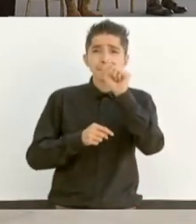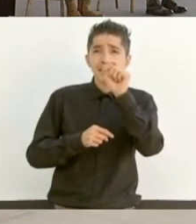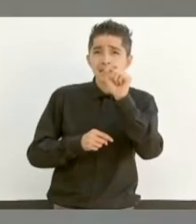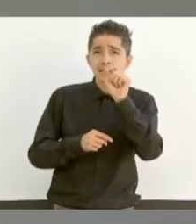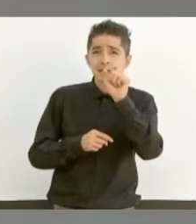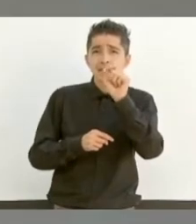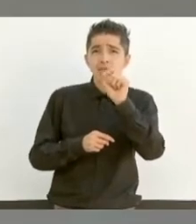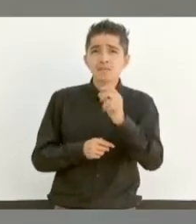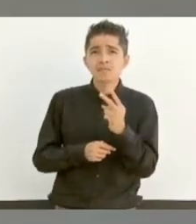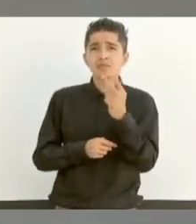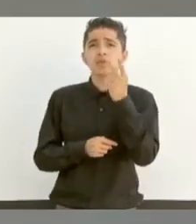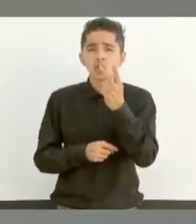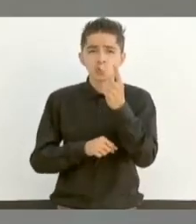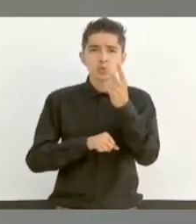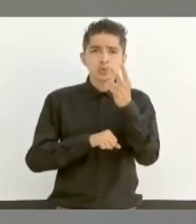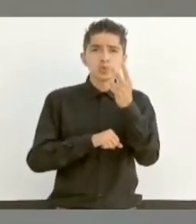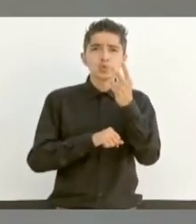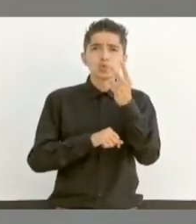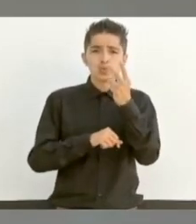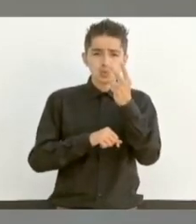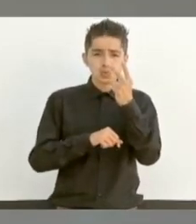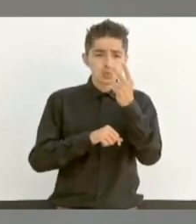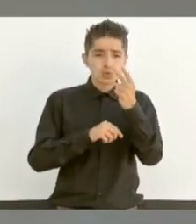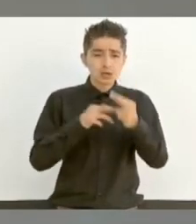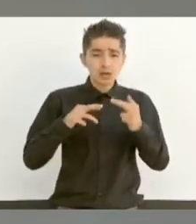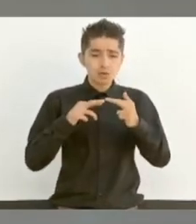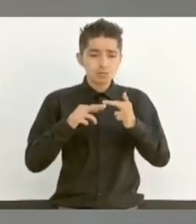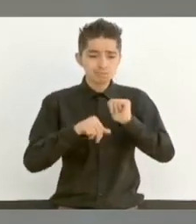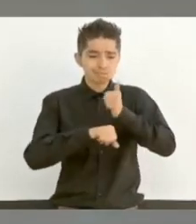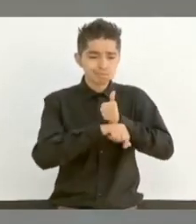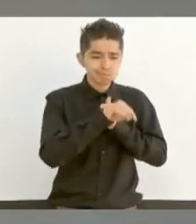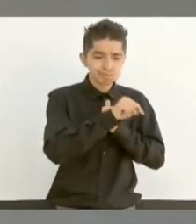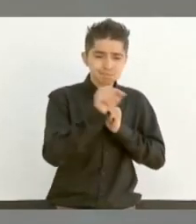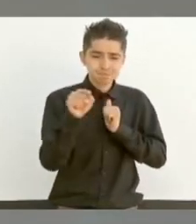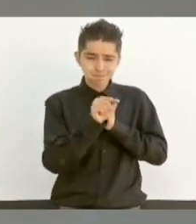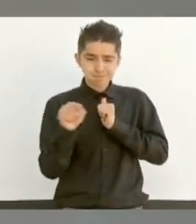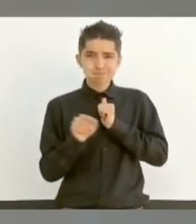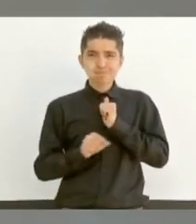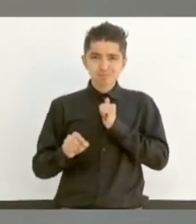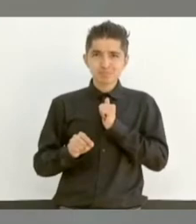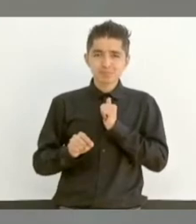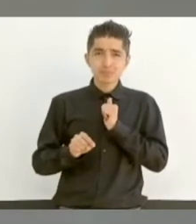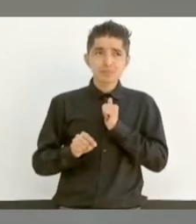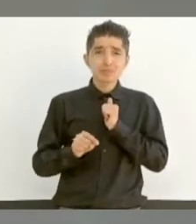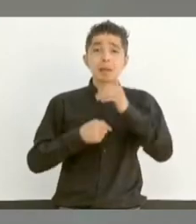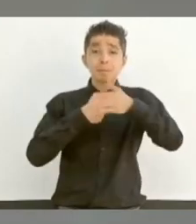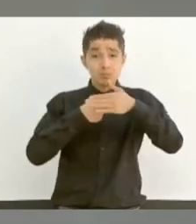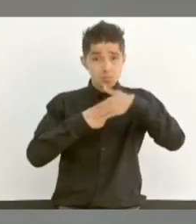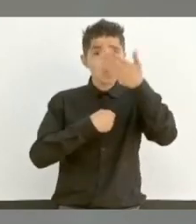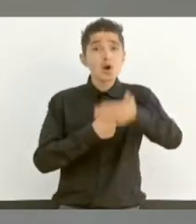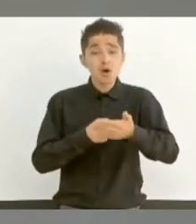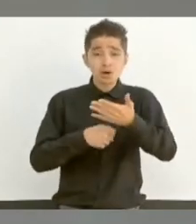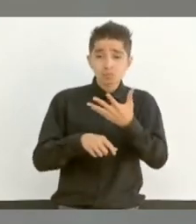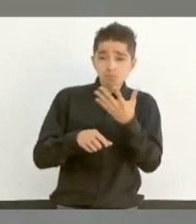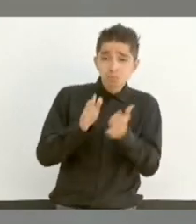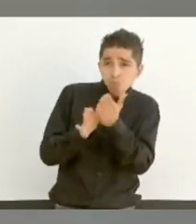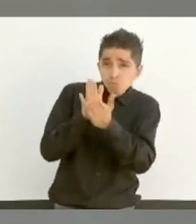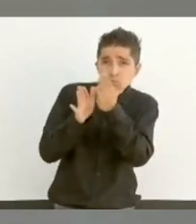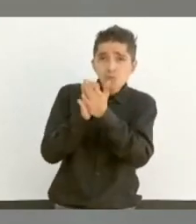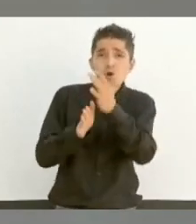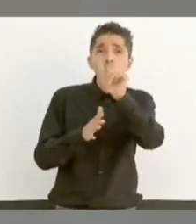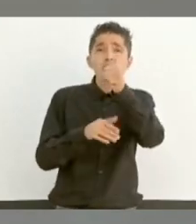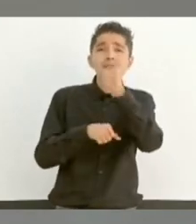unidades territoriales y están en proceso de construcción, 11 más.